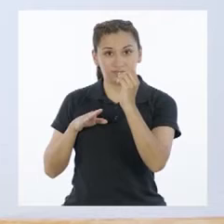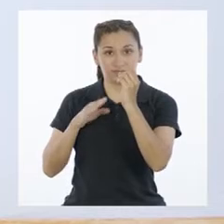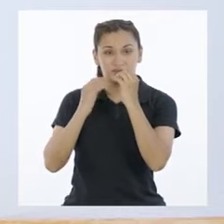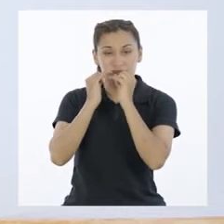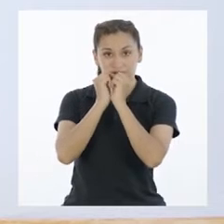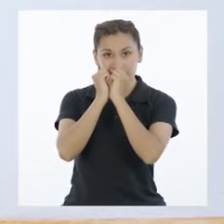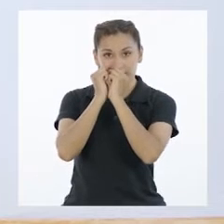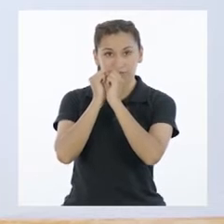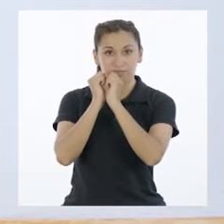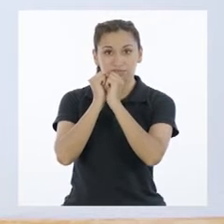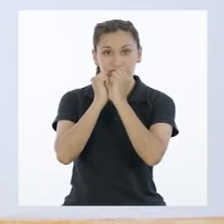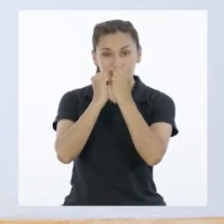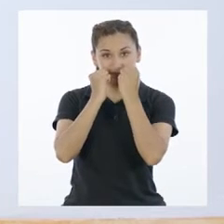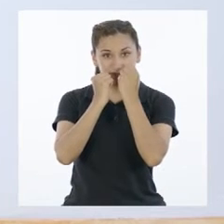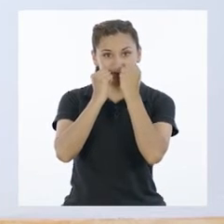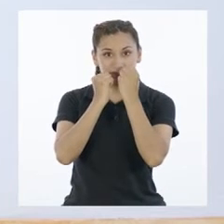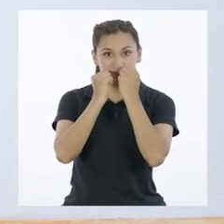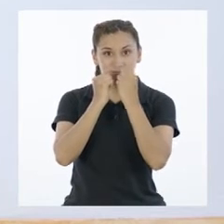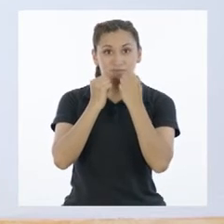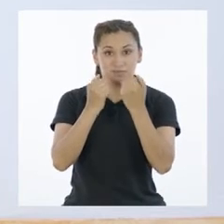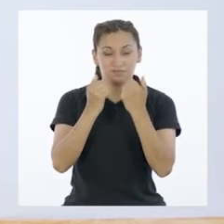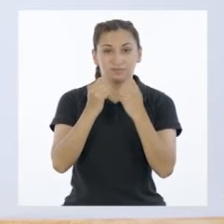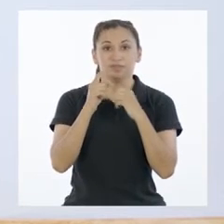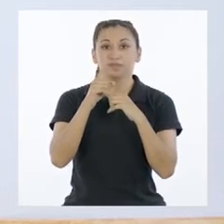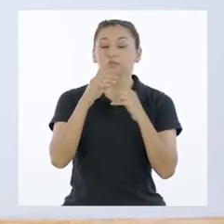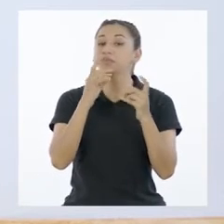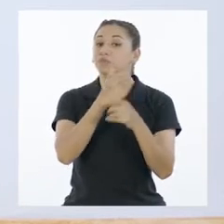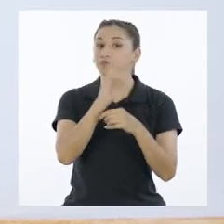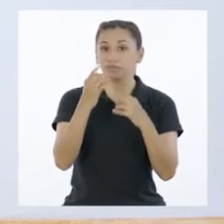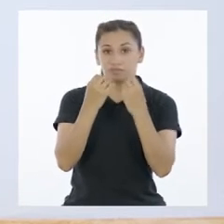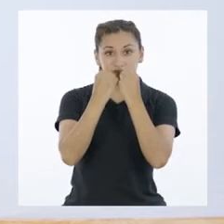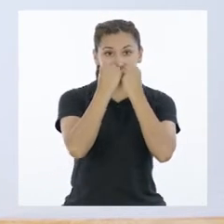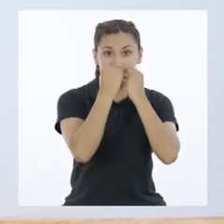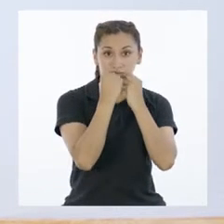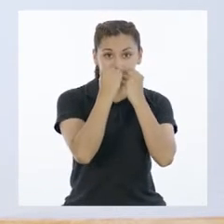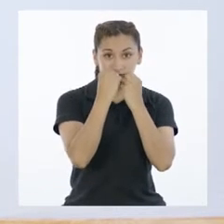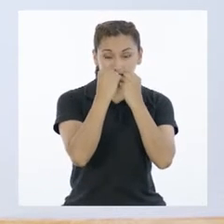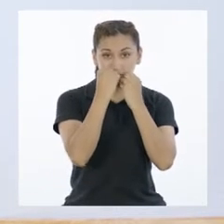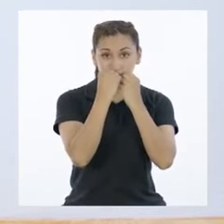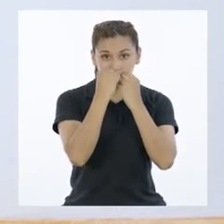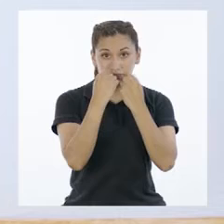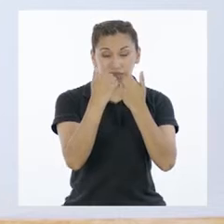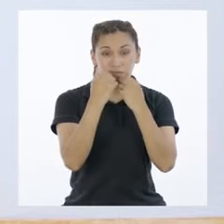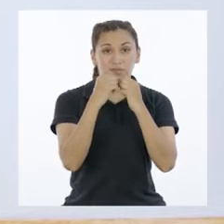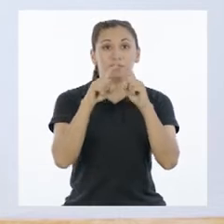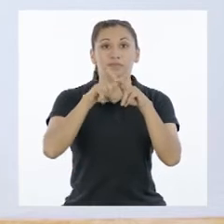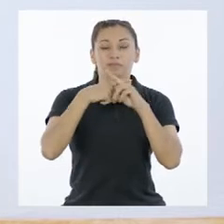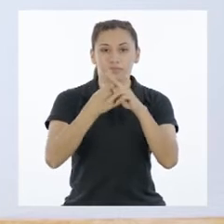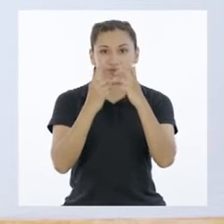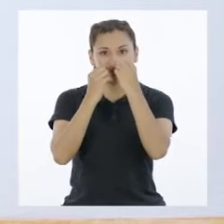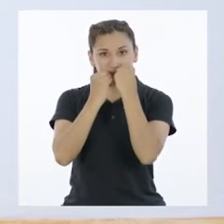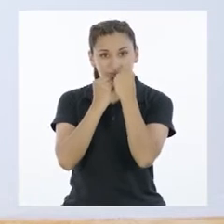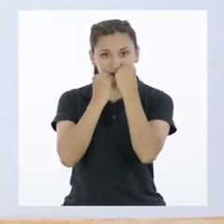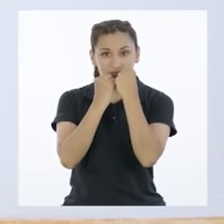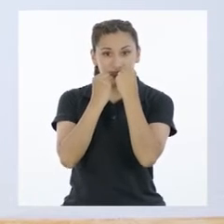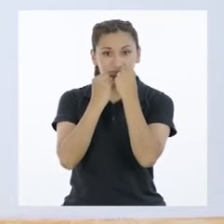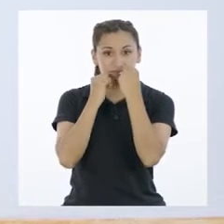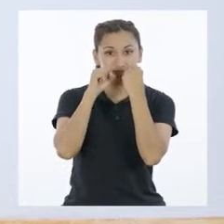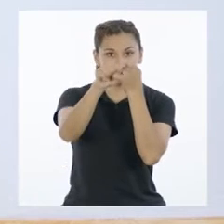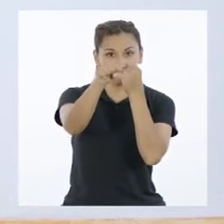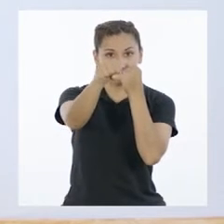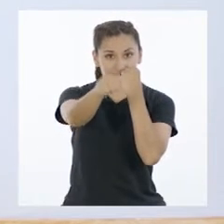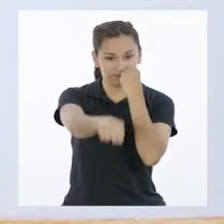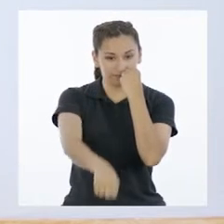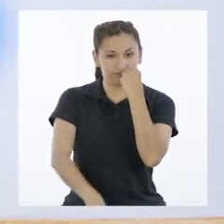atrás y la izquierda hacia adelante. Eso es. Si eres diestro. Si no, se coloca al revés. Entonces empezamos a dar